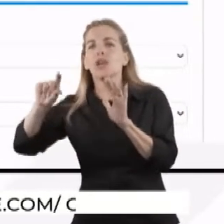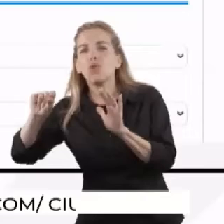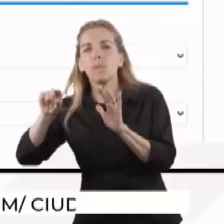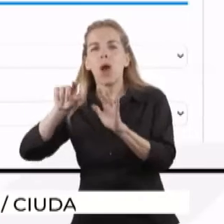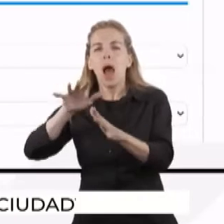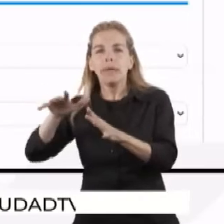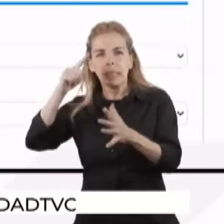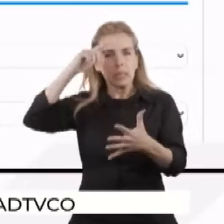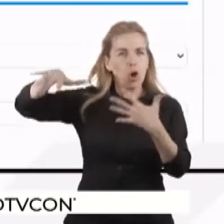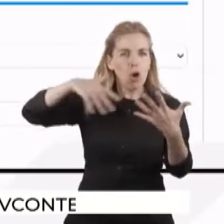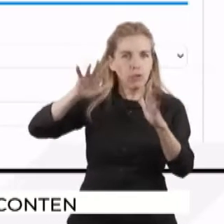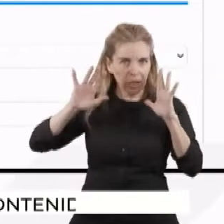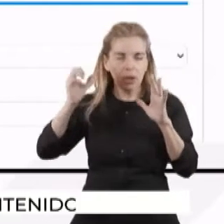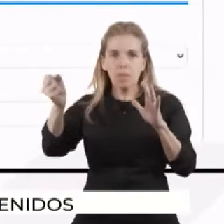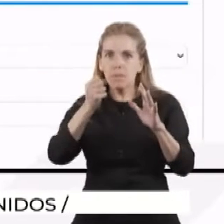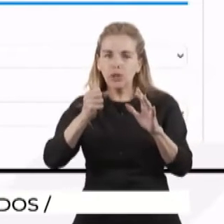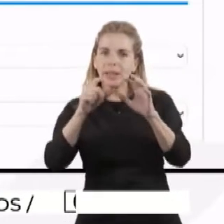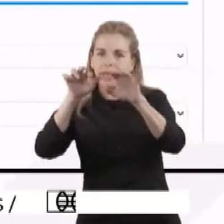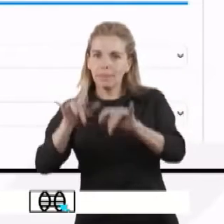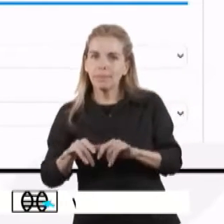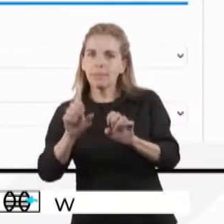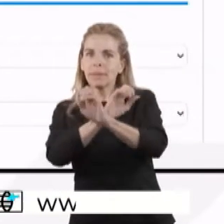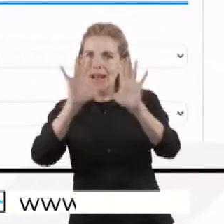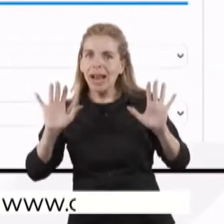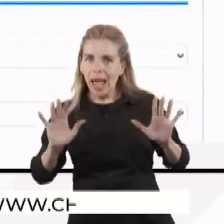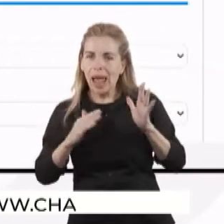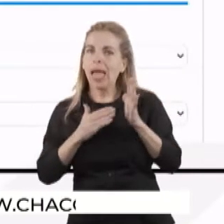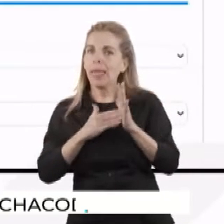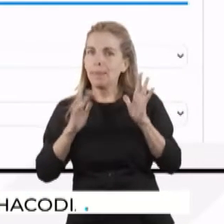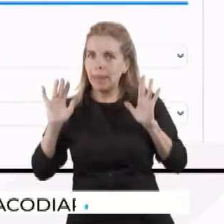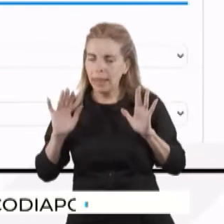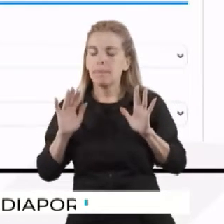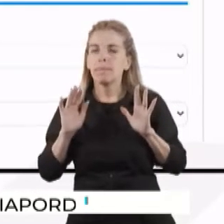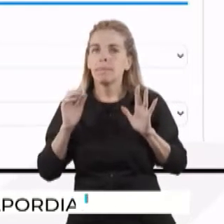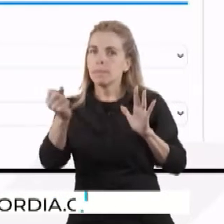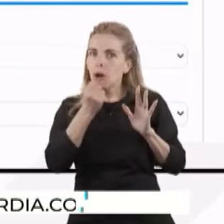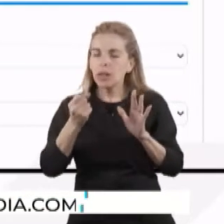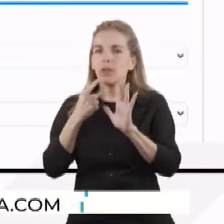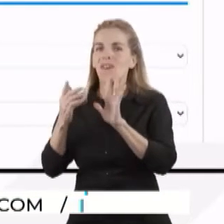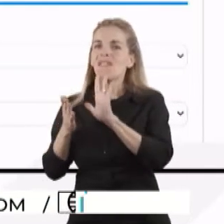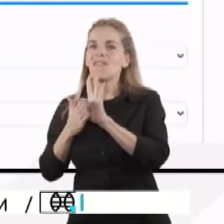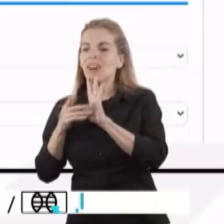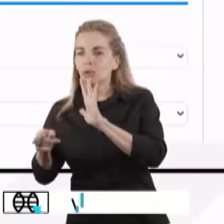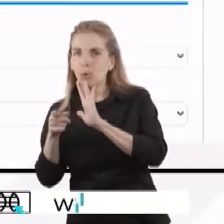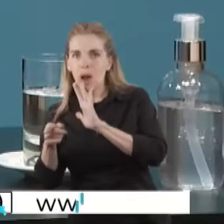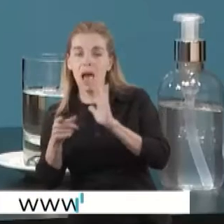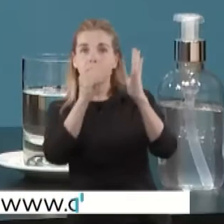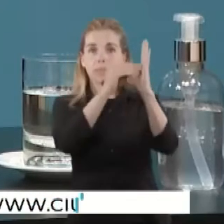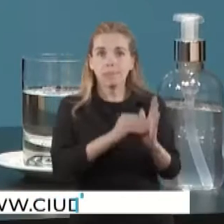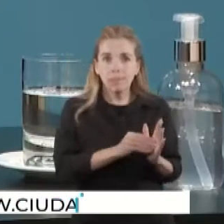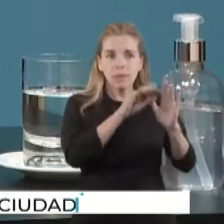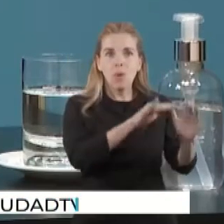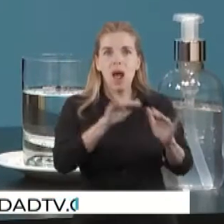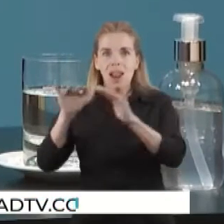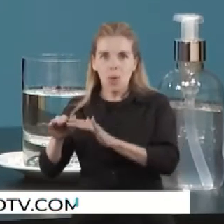está reglada y de acuerdo a cada distribuidora o a cada persona a la que uno acude o a cada institución, el domicilio lo